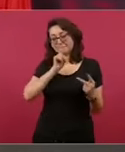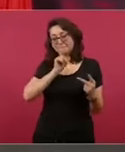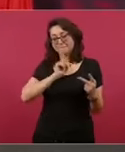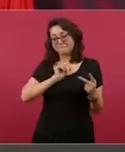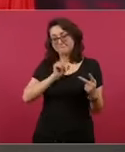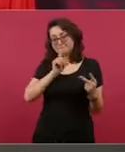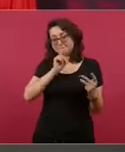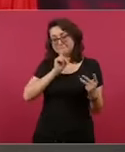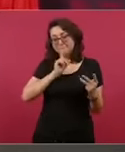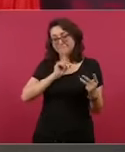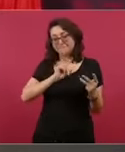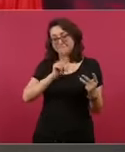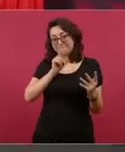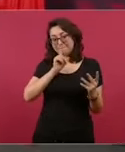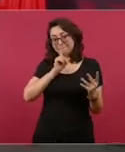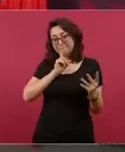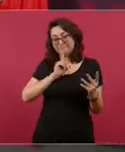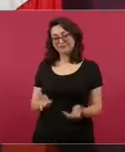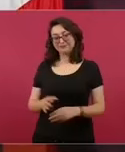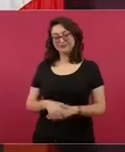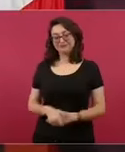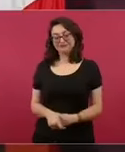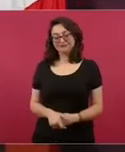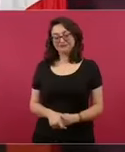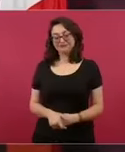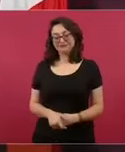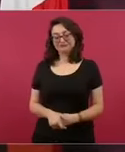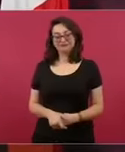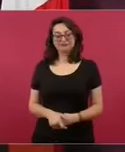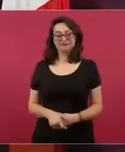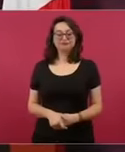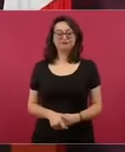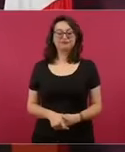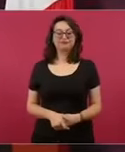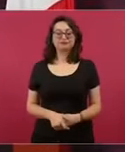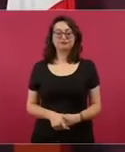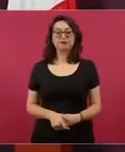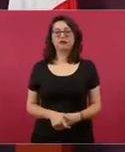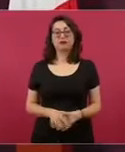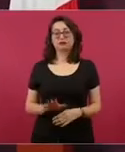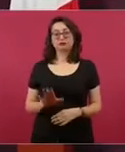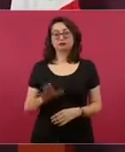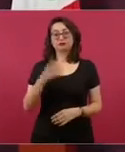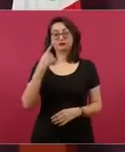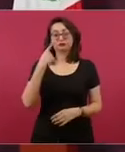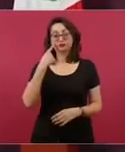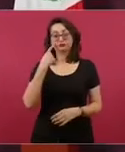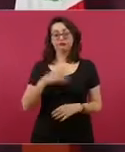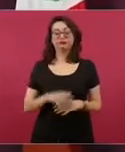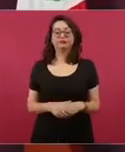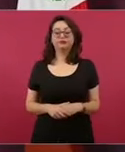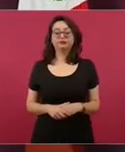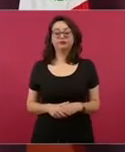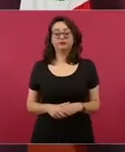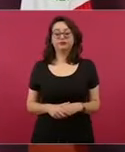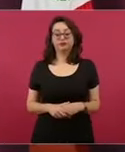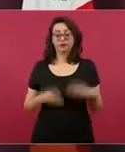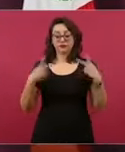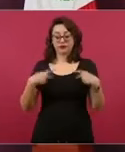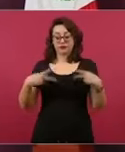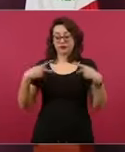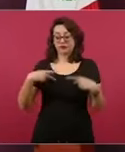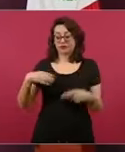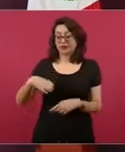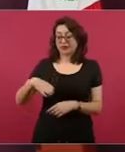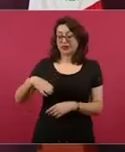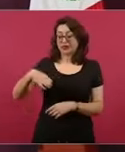falso. Cuando nosotros iniciamos la pensión para